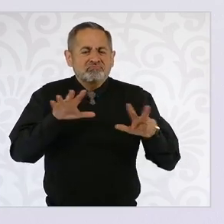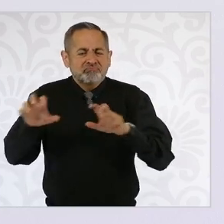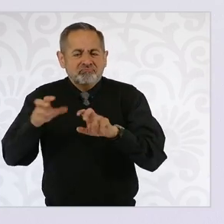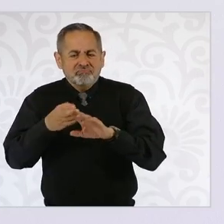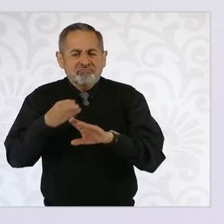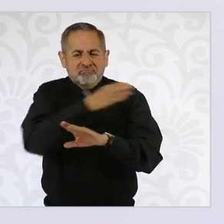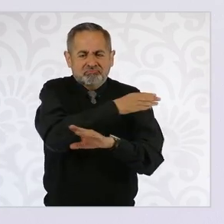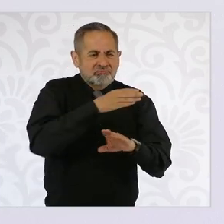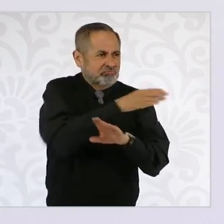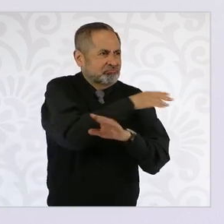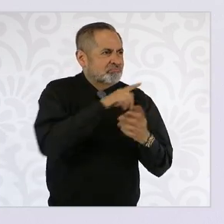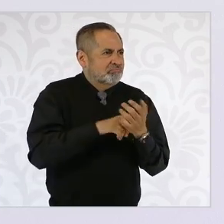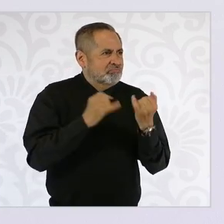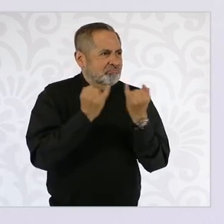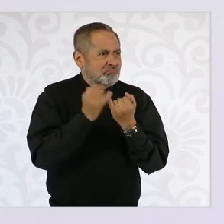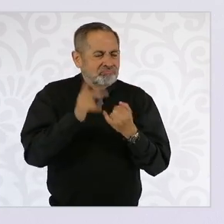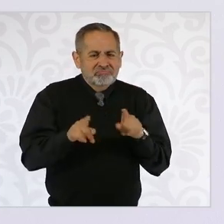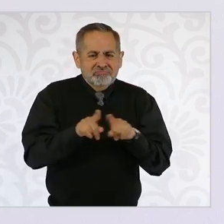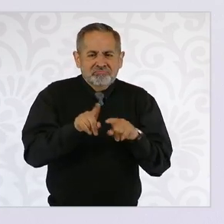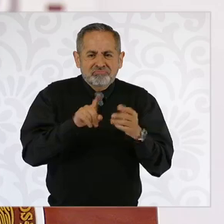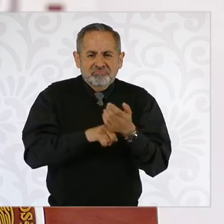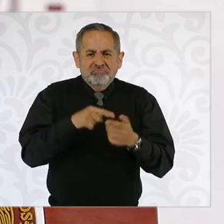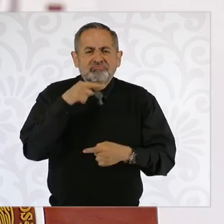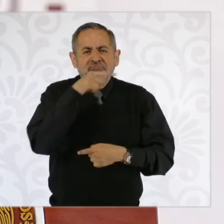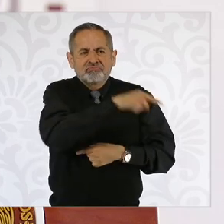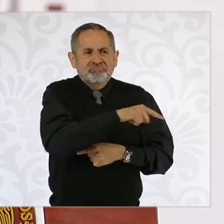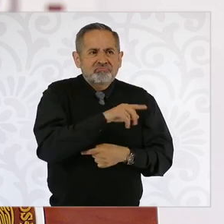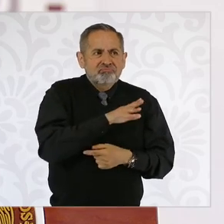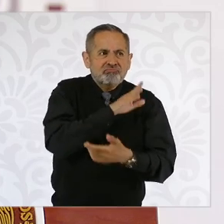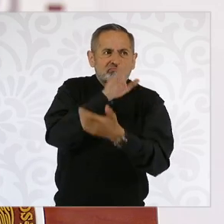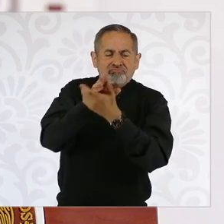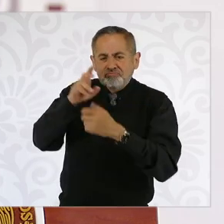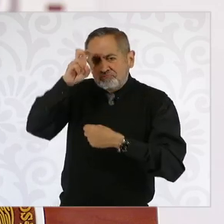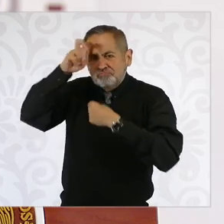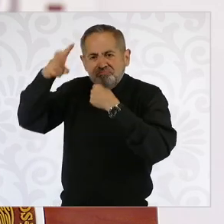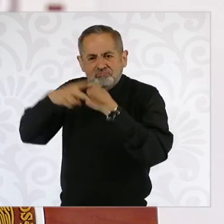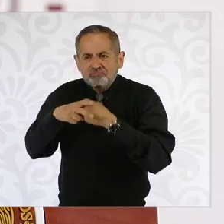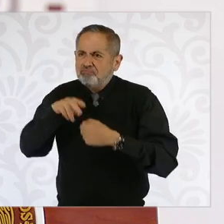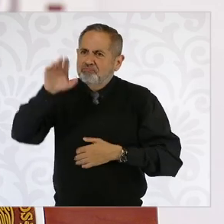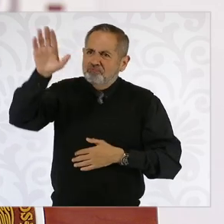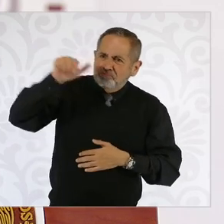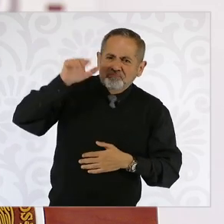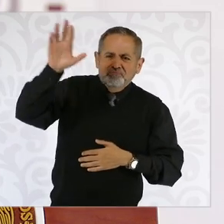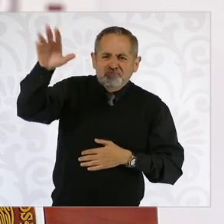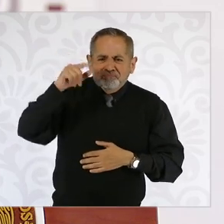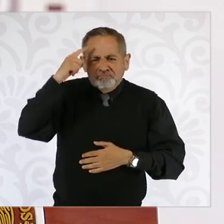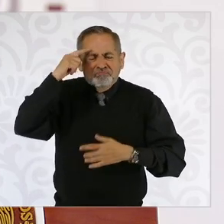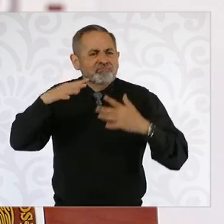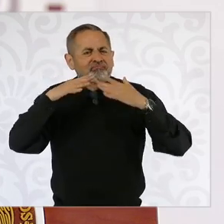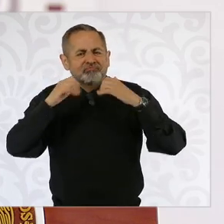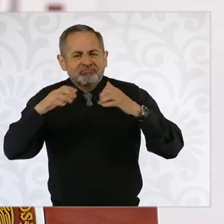Europa para que hubiera un emperador maximiliano.